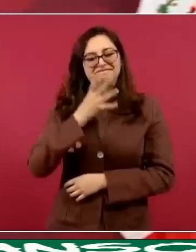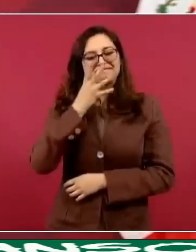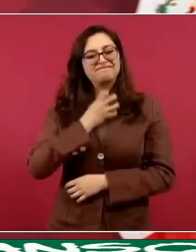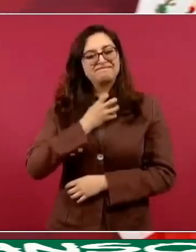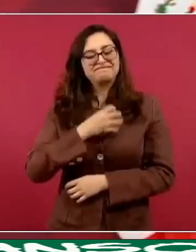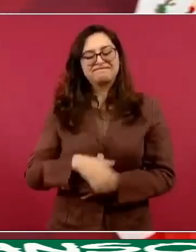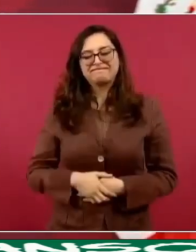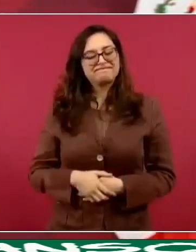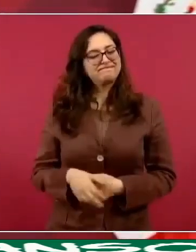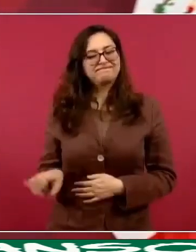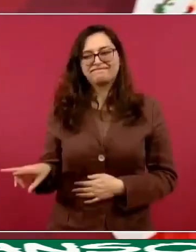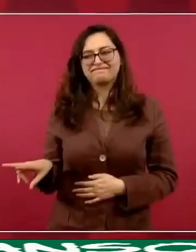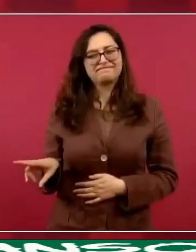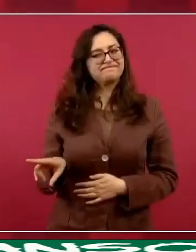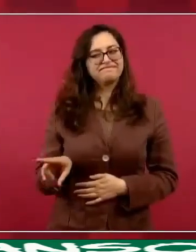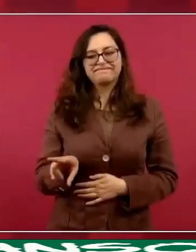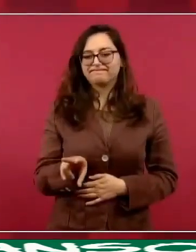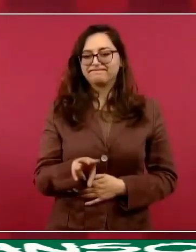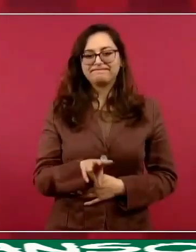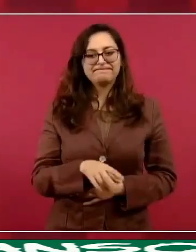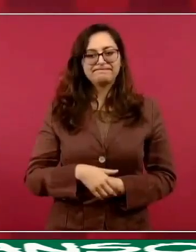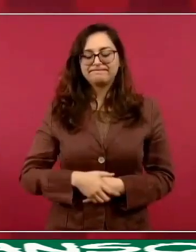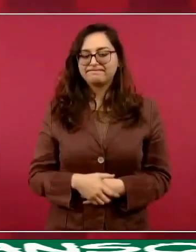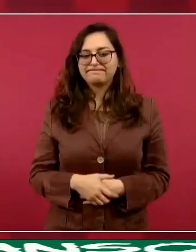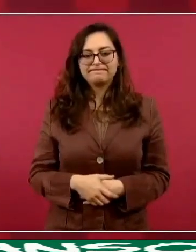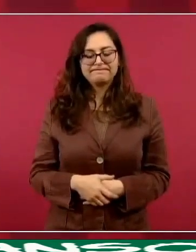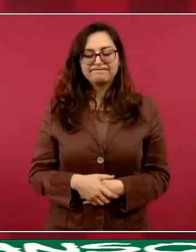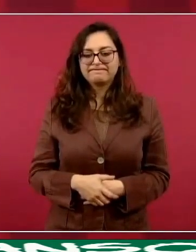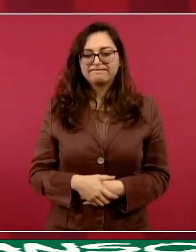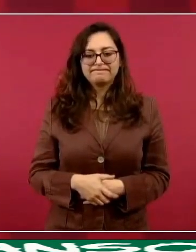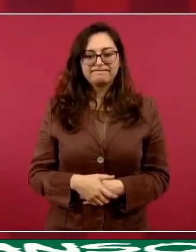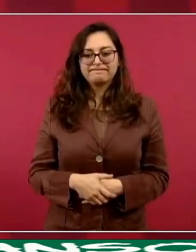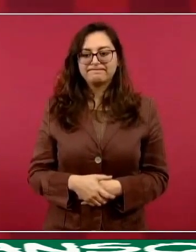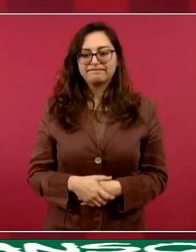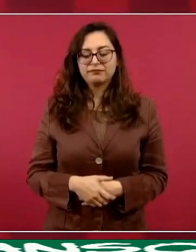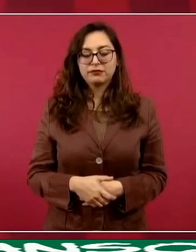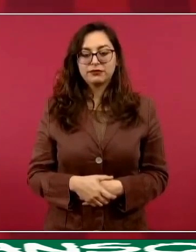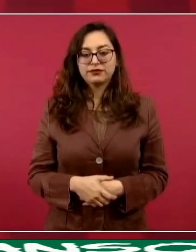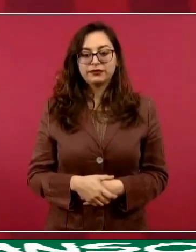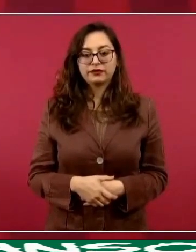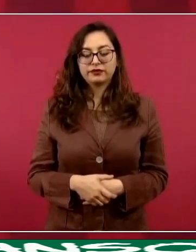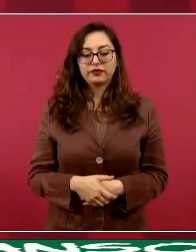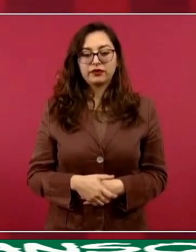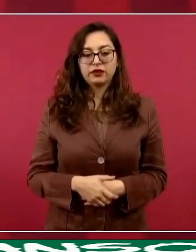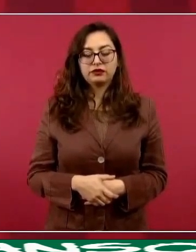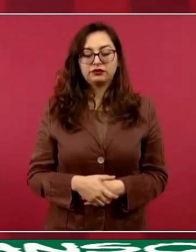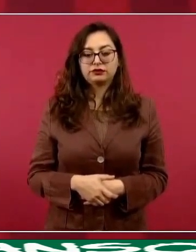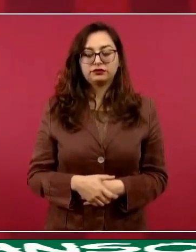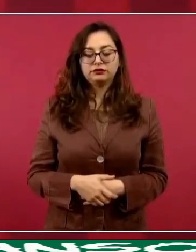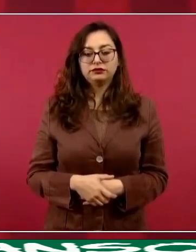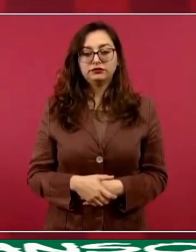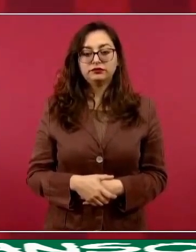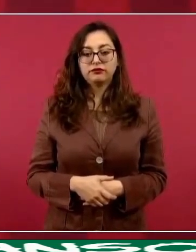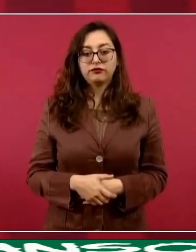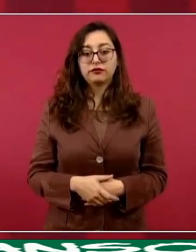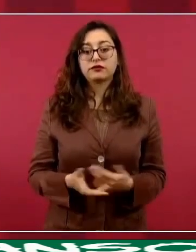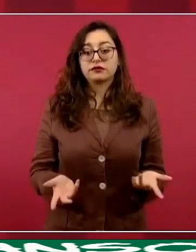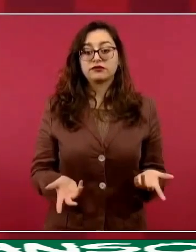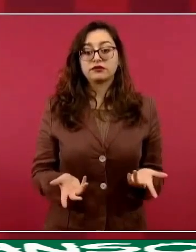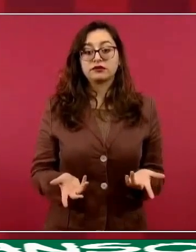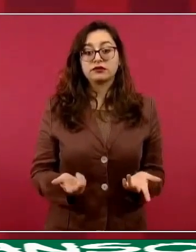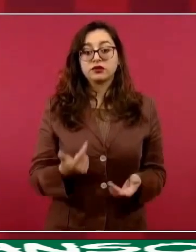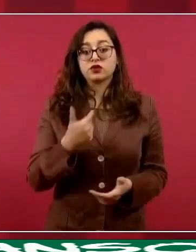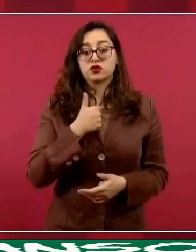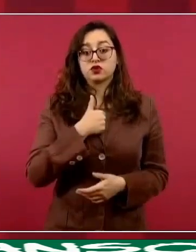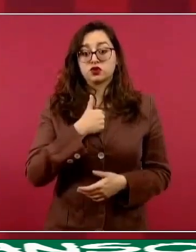sentimientos y le he dado instrucciones